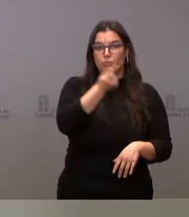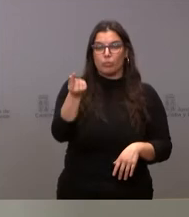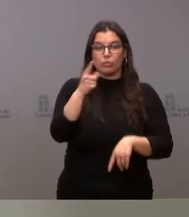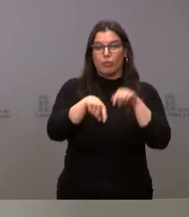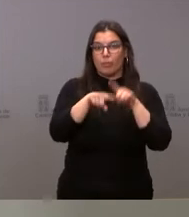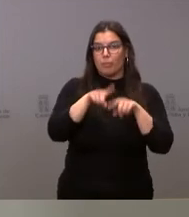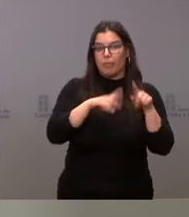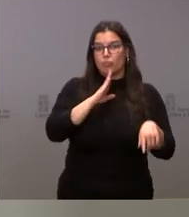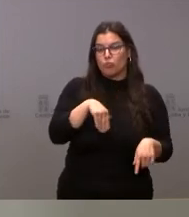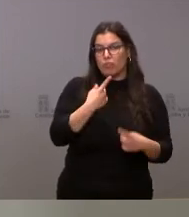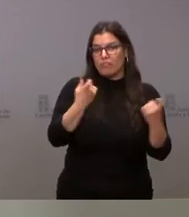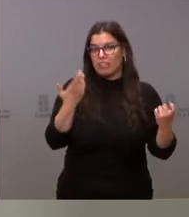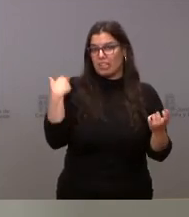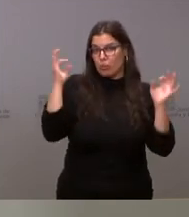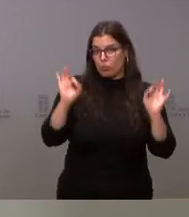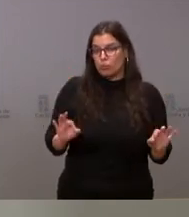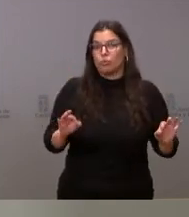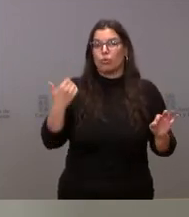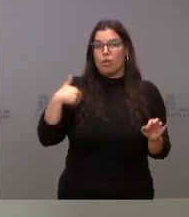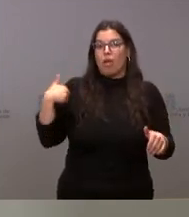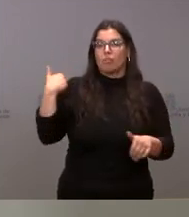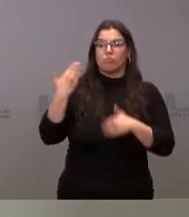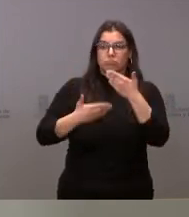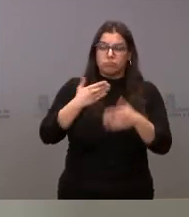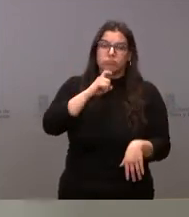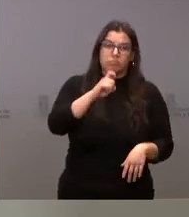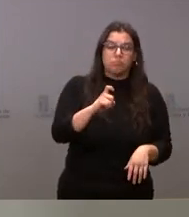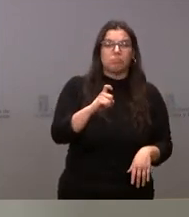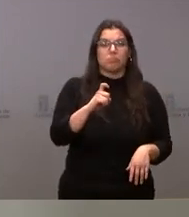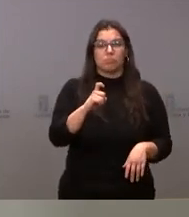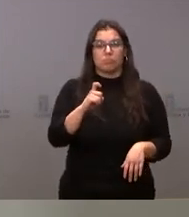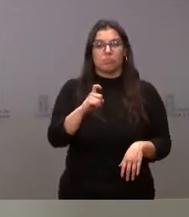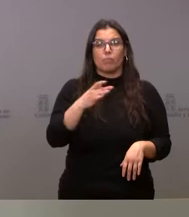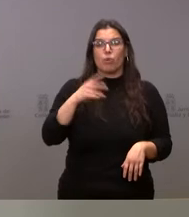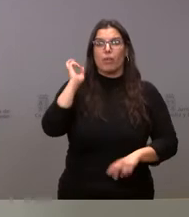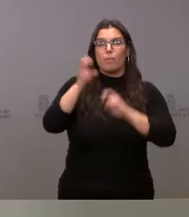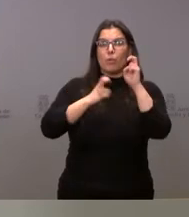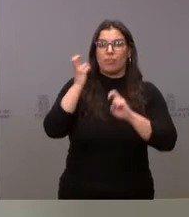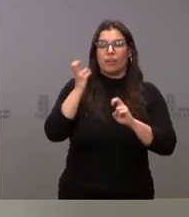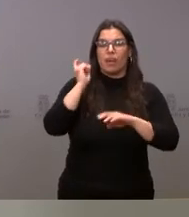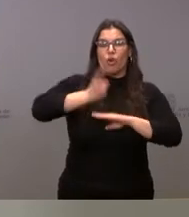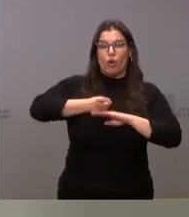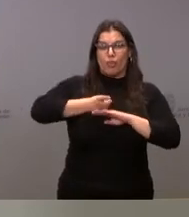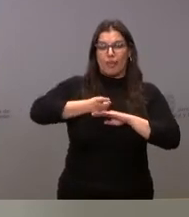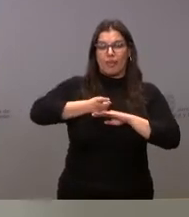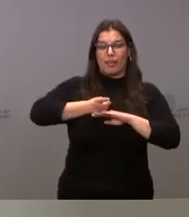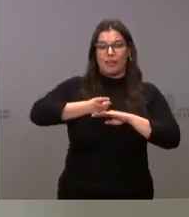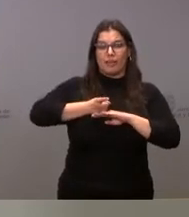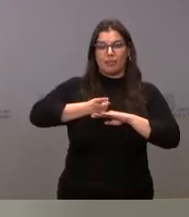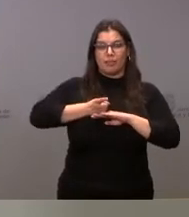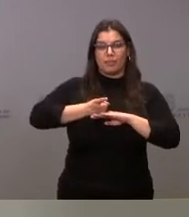oportunos. Ayer mismo ya se avanzaba la posibilidad de modificar la orden de